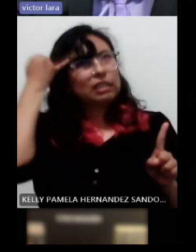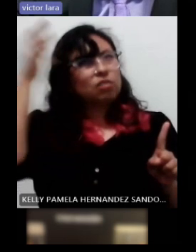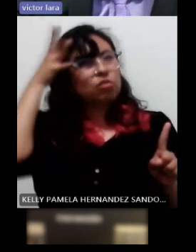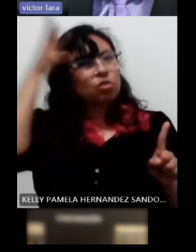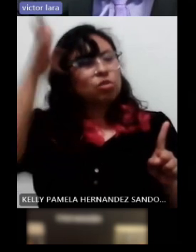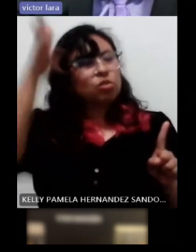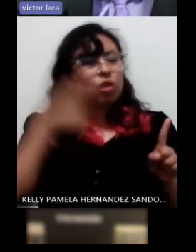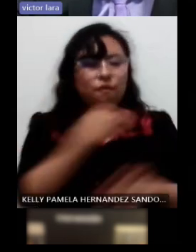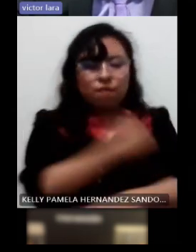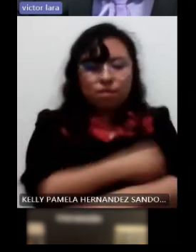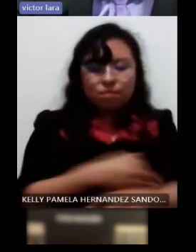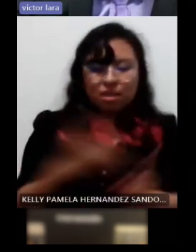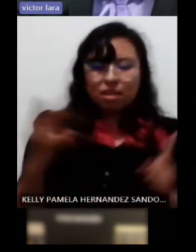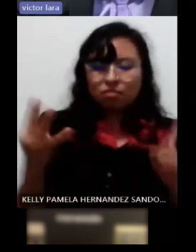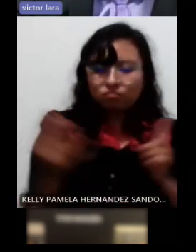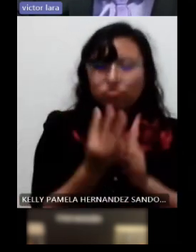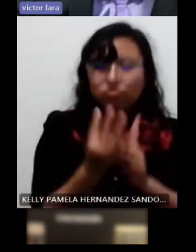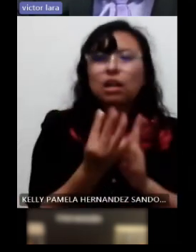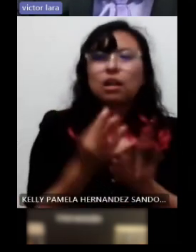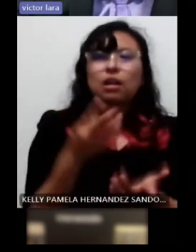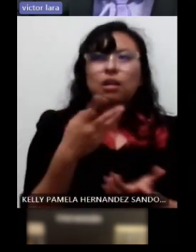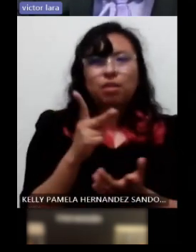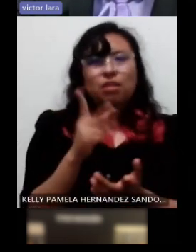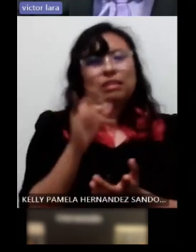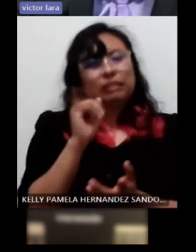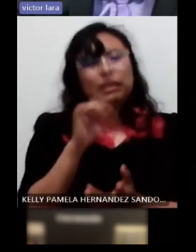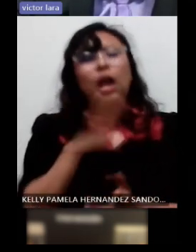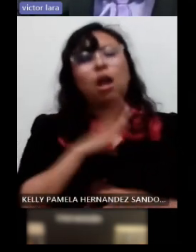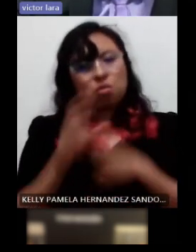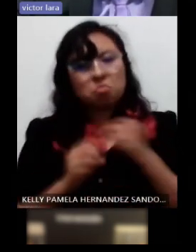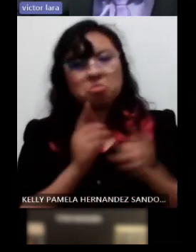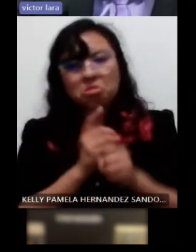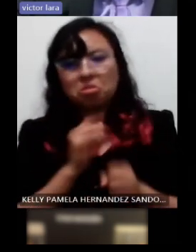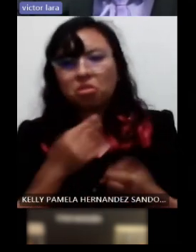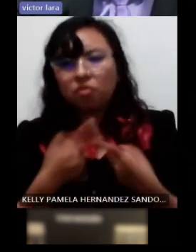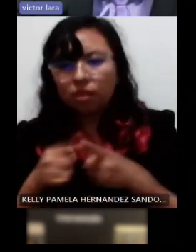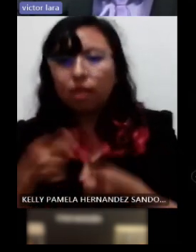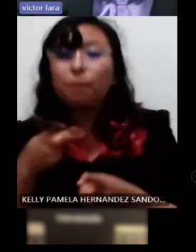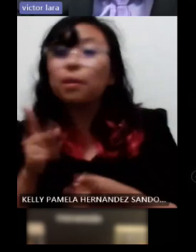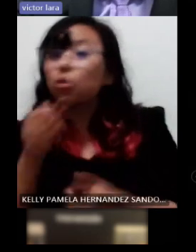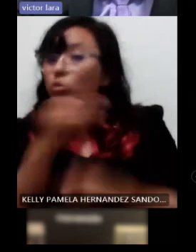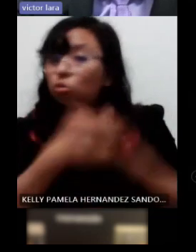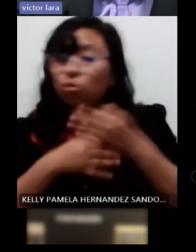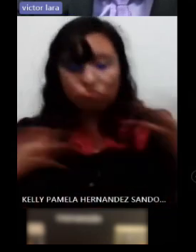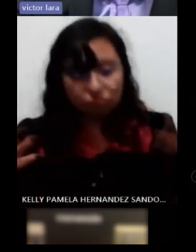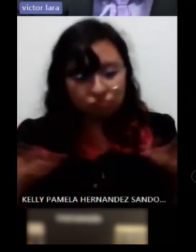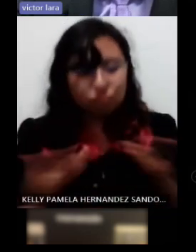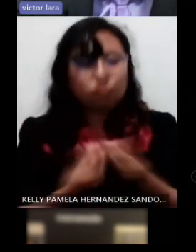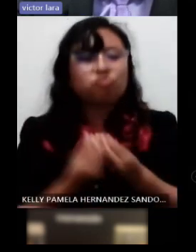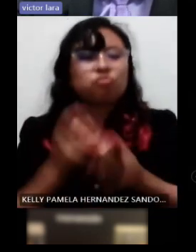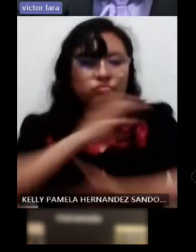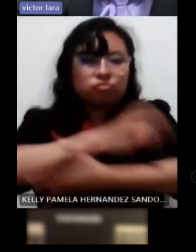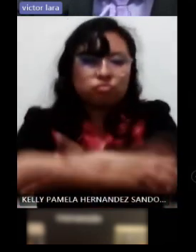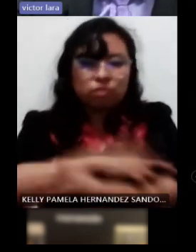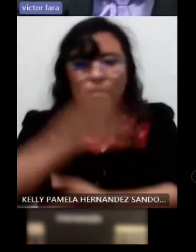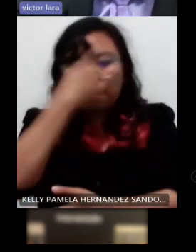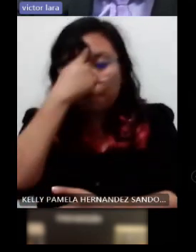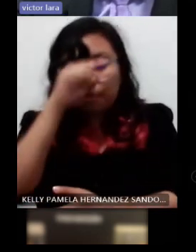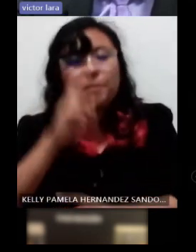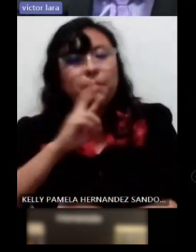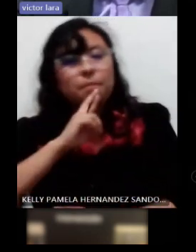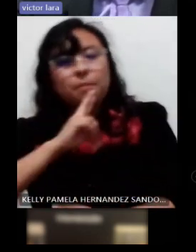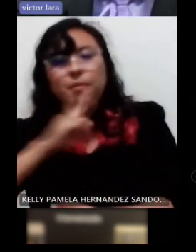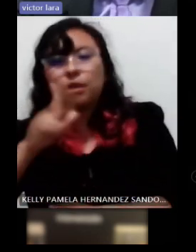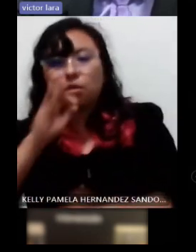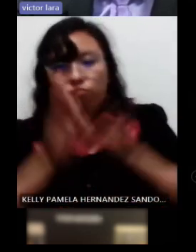satisfactorias para él entonces hay opciones sí pero debemos de trabajar todos en conjunto para encontrar la mejor opción y